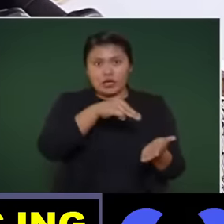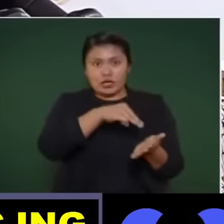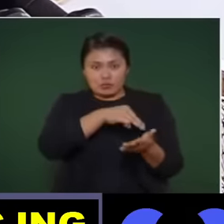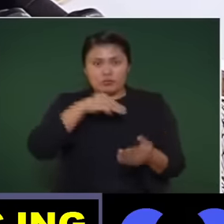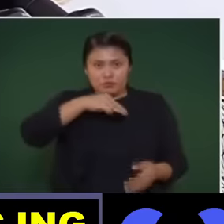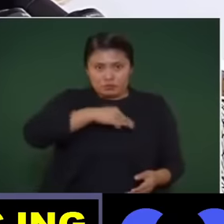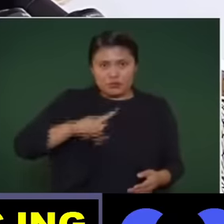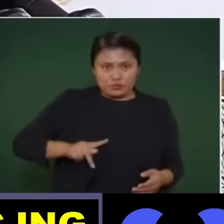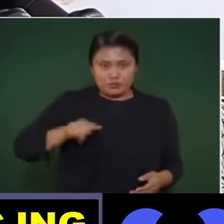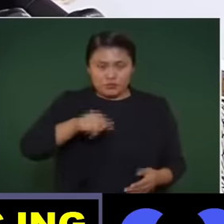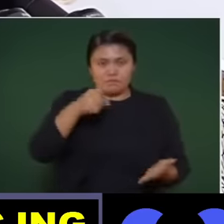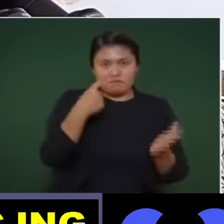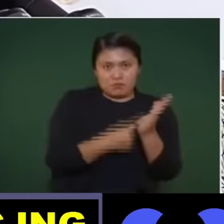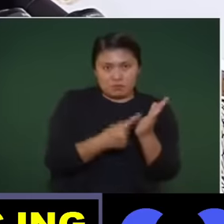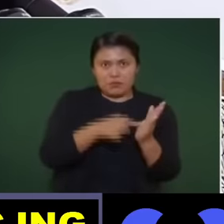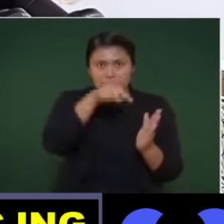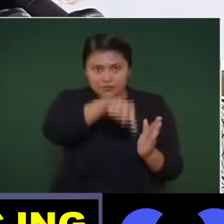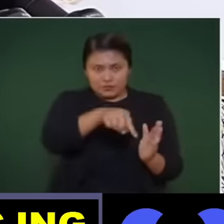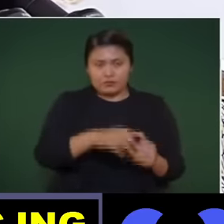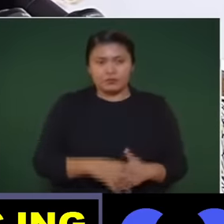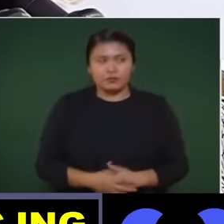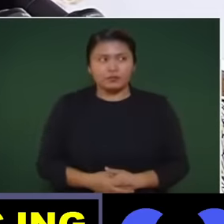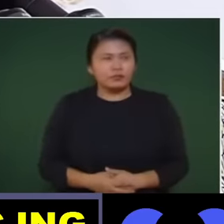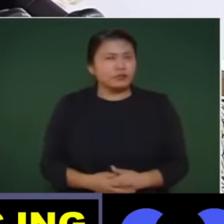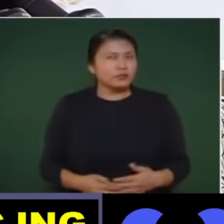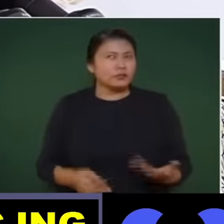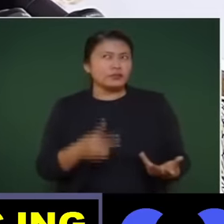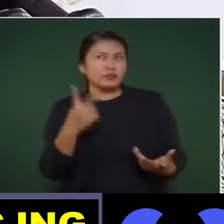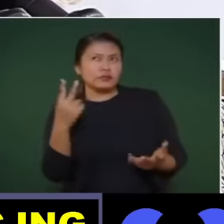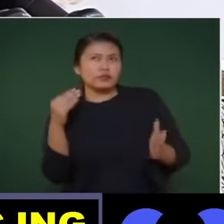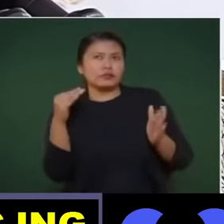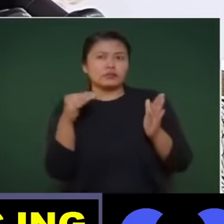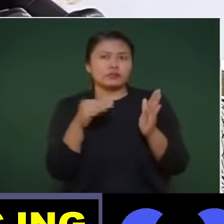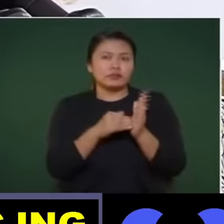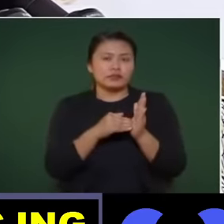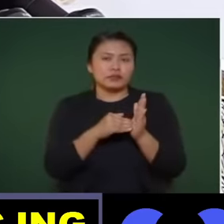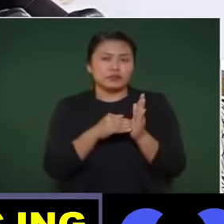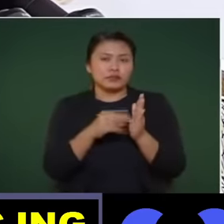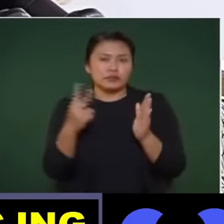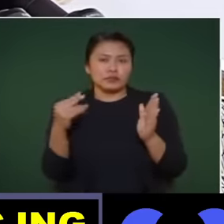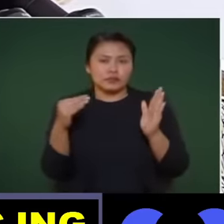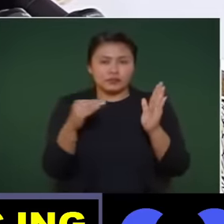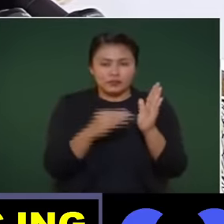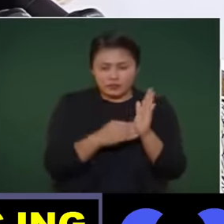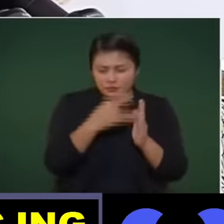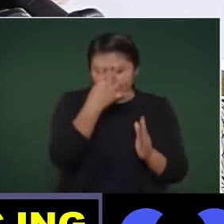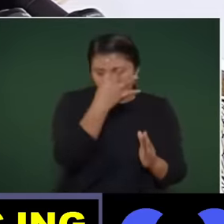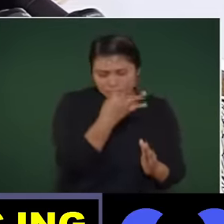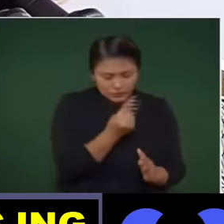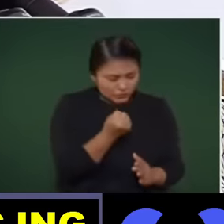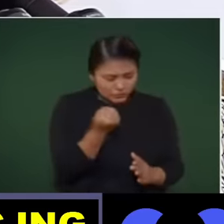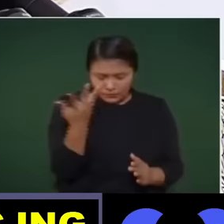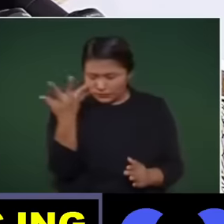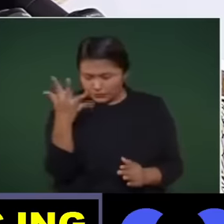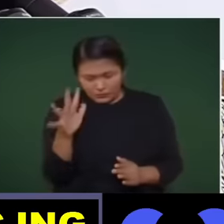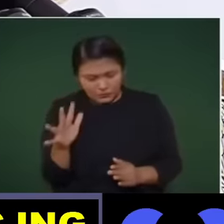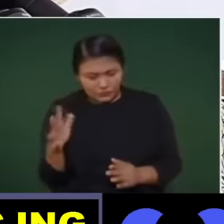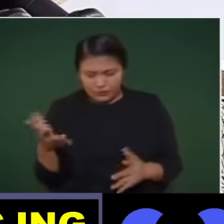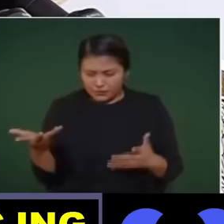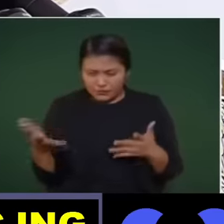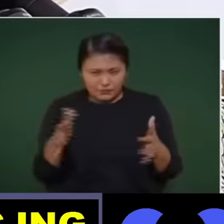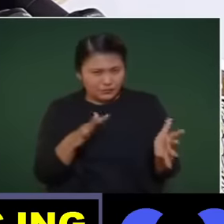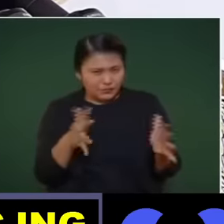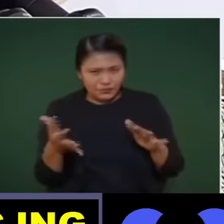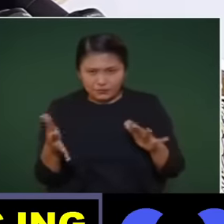Efectivamente, en el dos mil nueve, diez, empezaron a